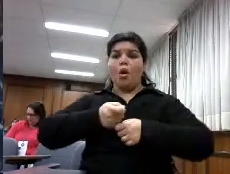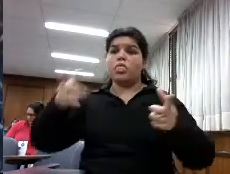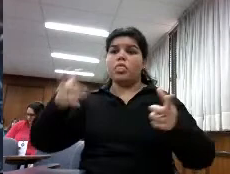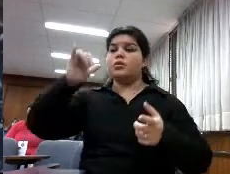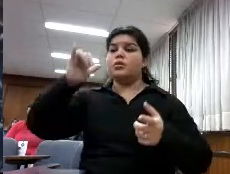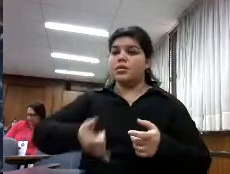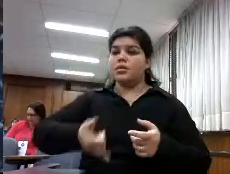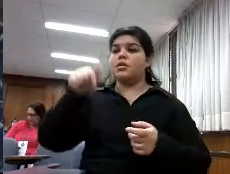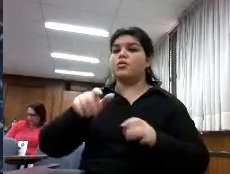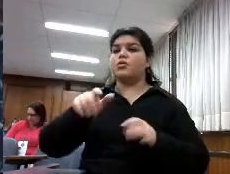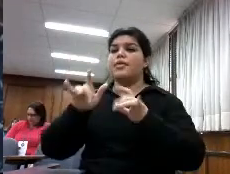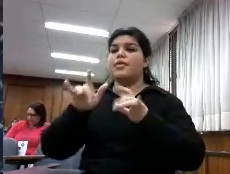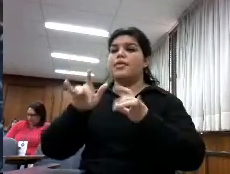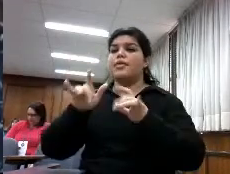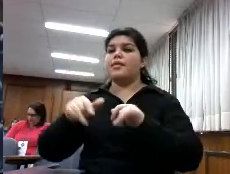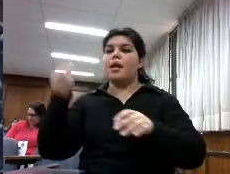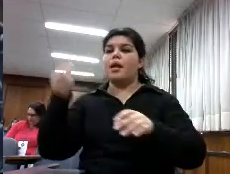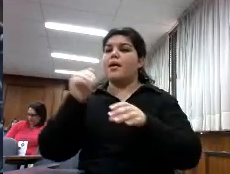digitales en bibliotecas